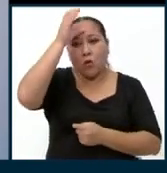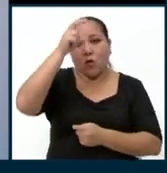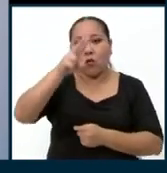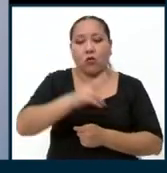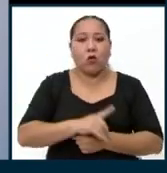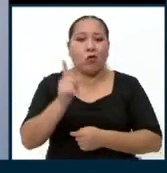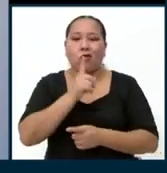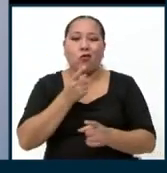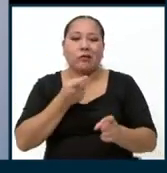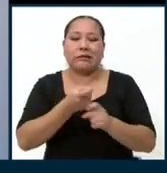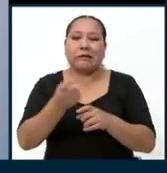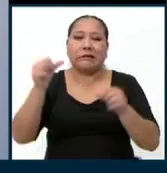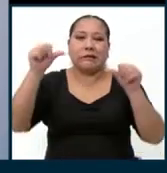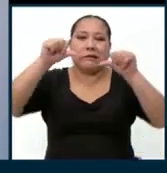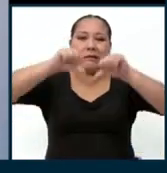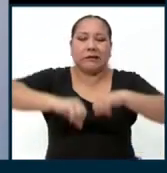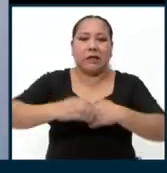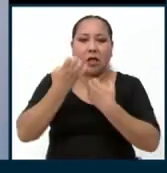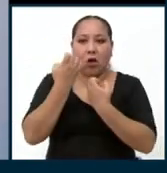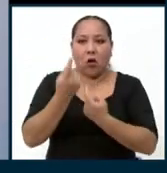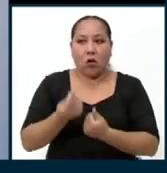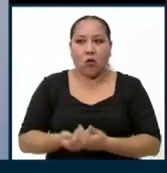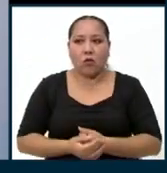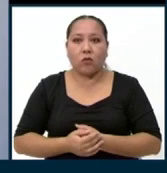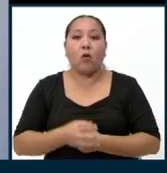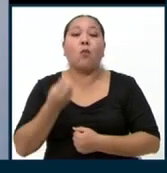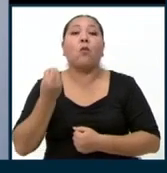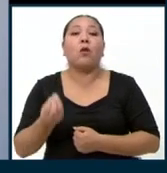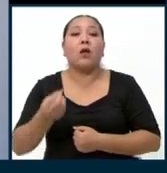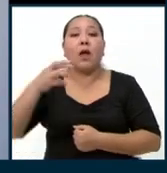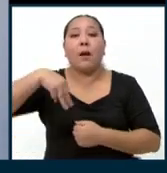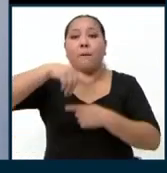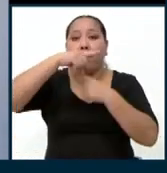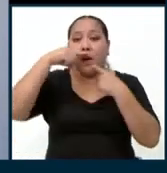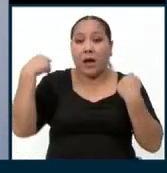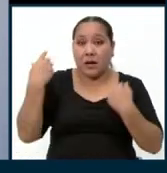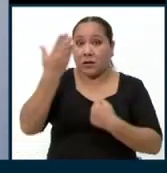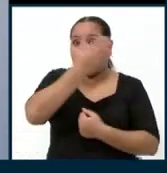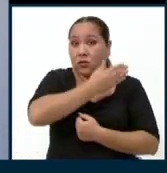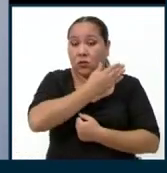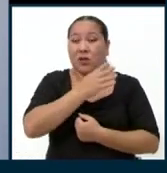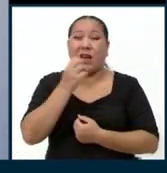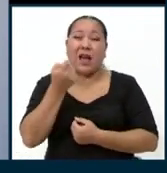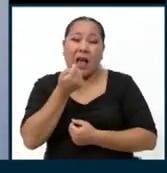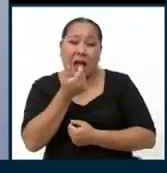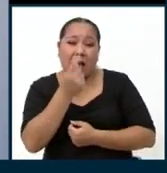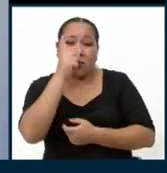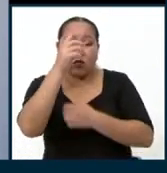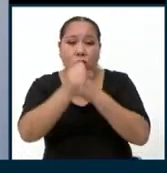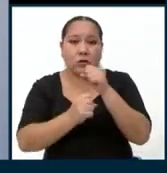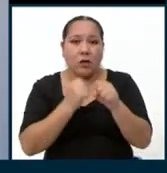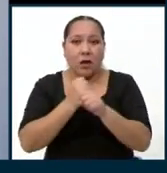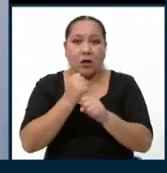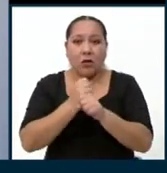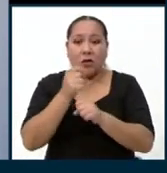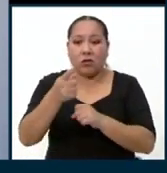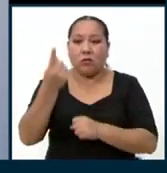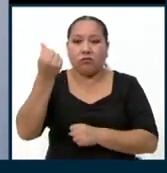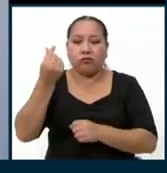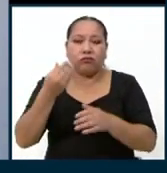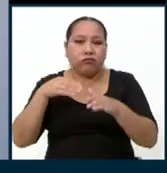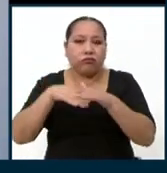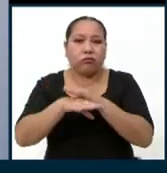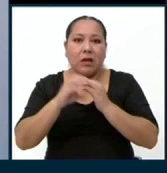viendo tan perjudicadas? Porque veamos que desde el mes de marzo, ya casi un año, es que ellos están con ingresos